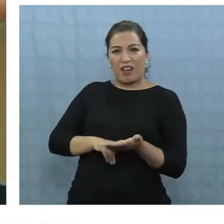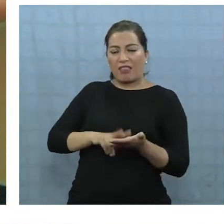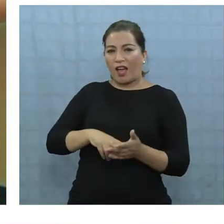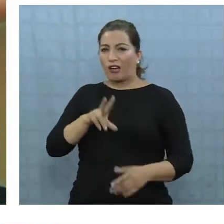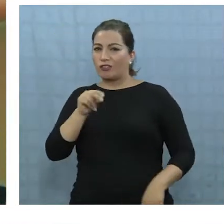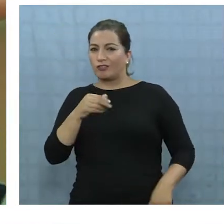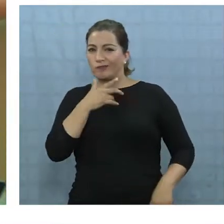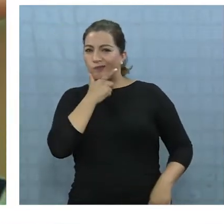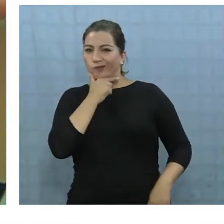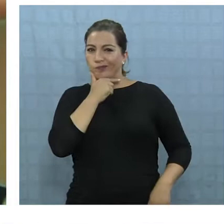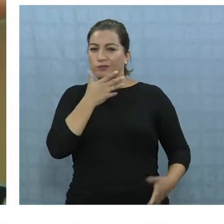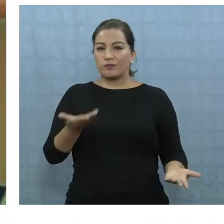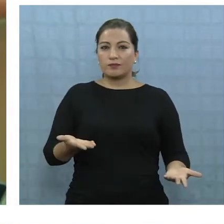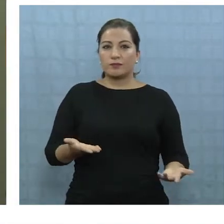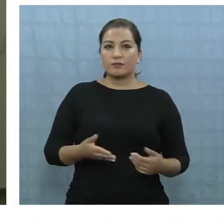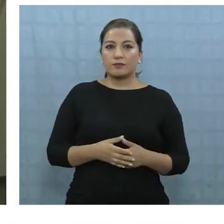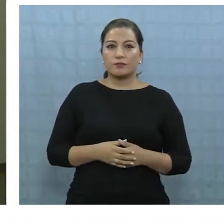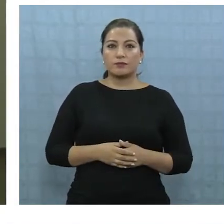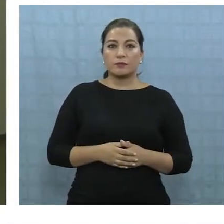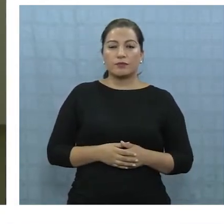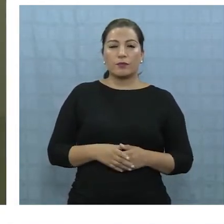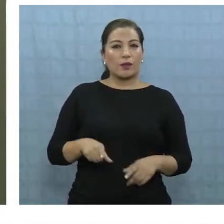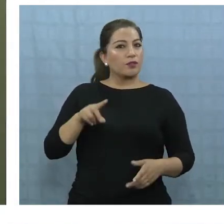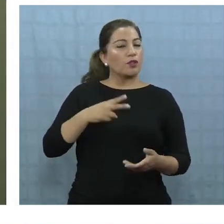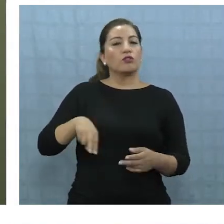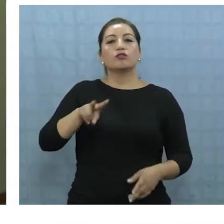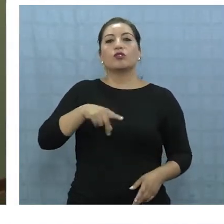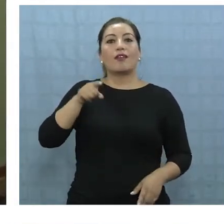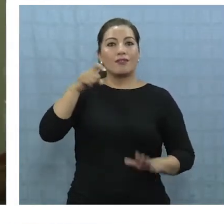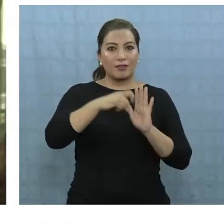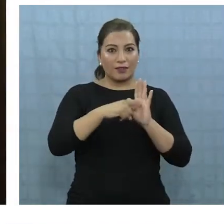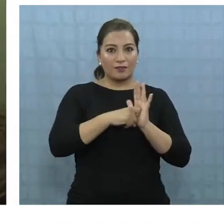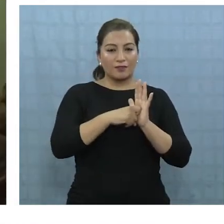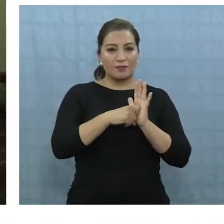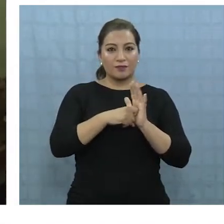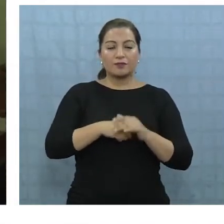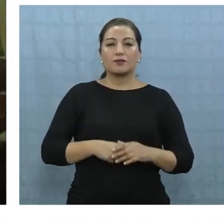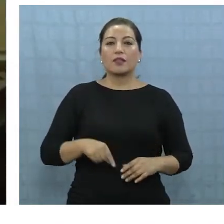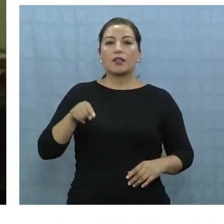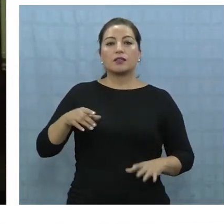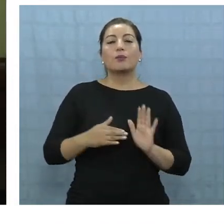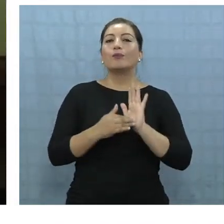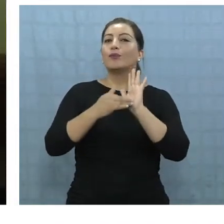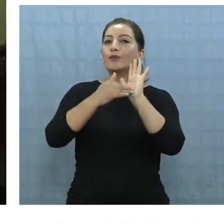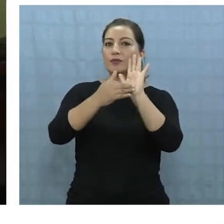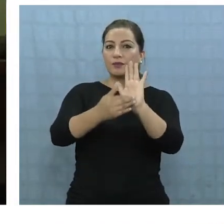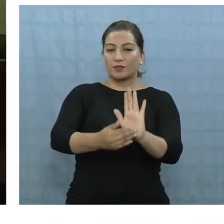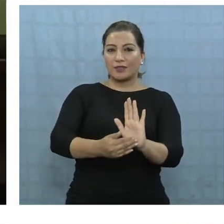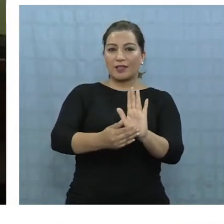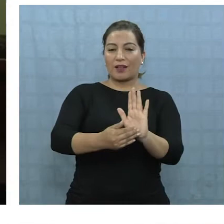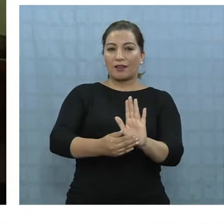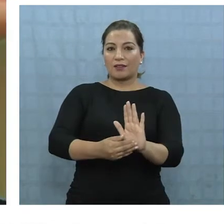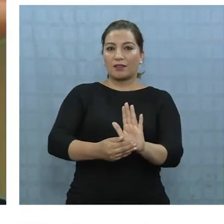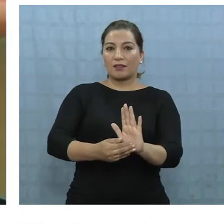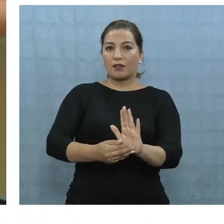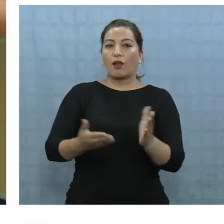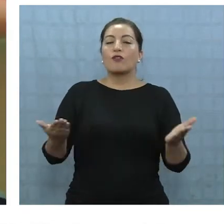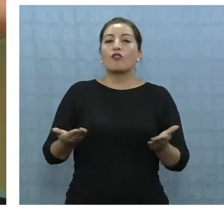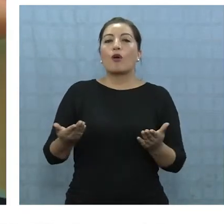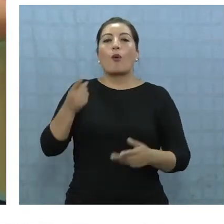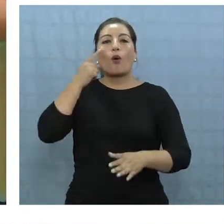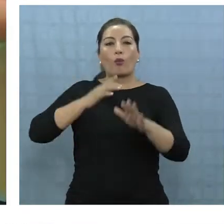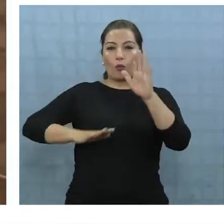muy interesantes, comparándolas con las egipcias, por ejemplo, que son más o de la misma época, es de destacar la técnica que tenían para